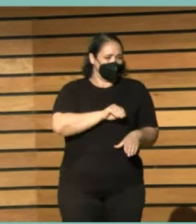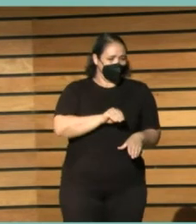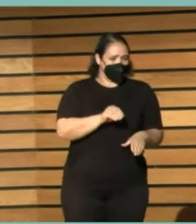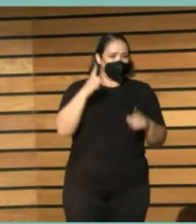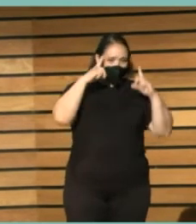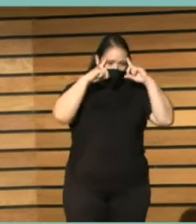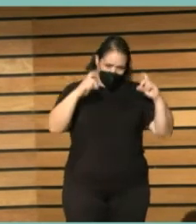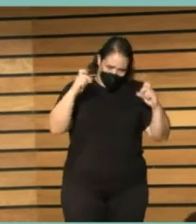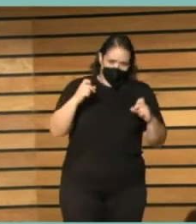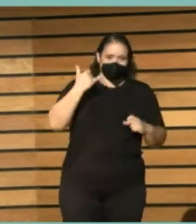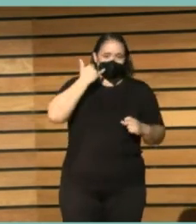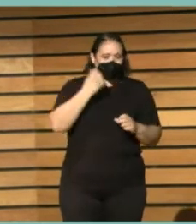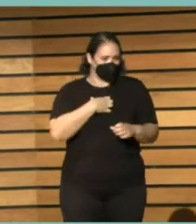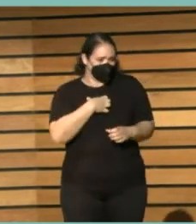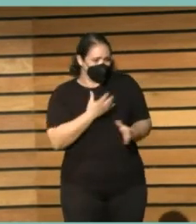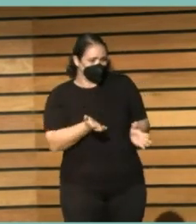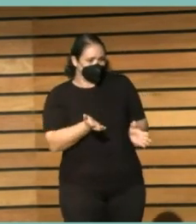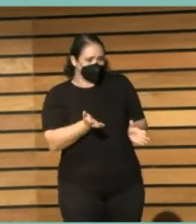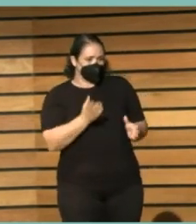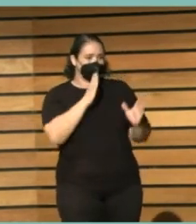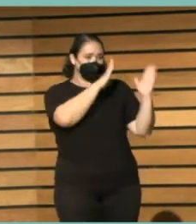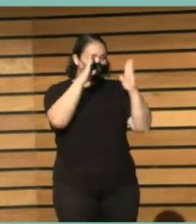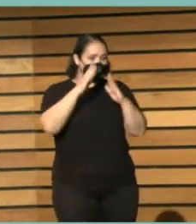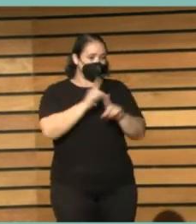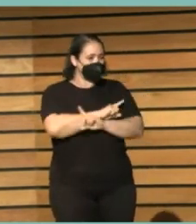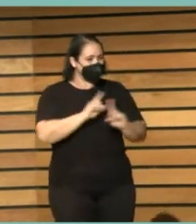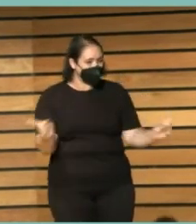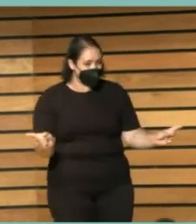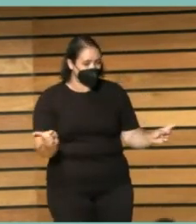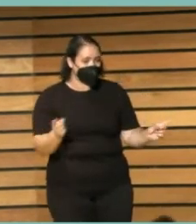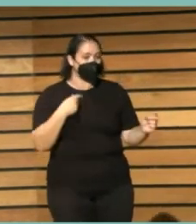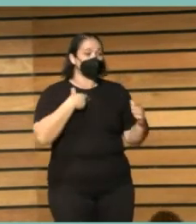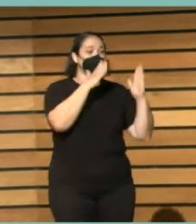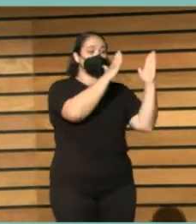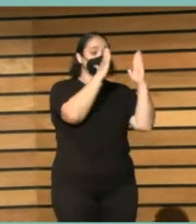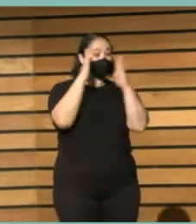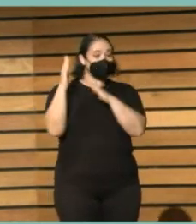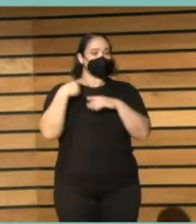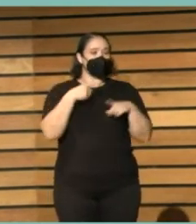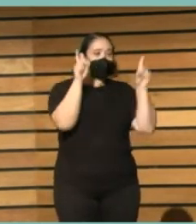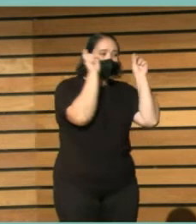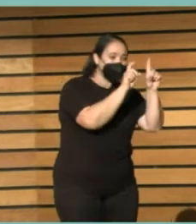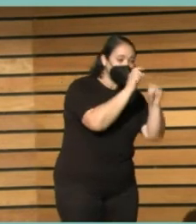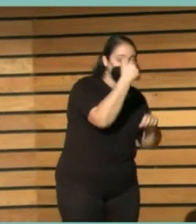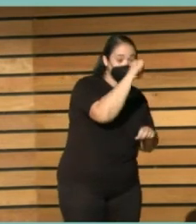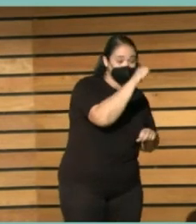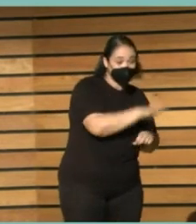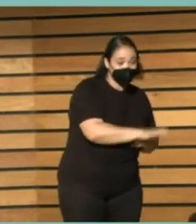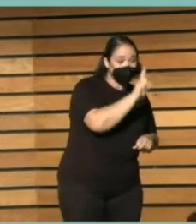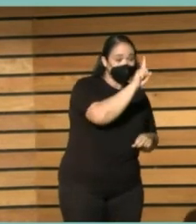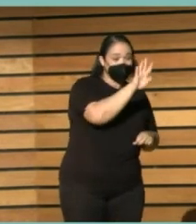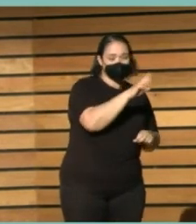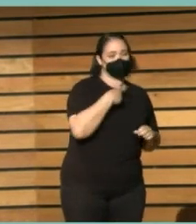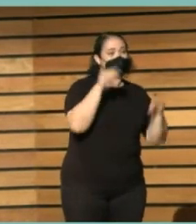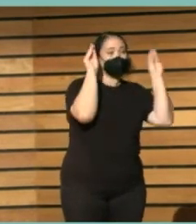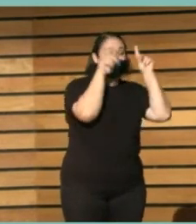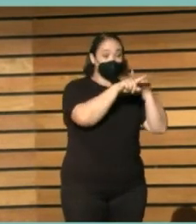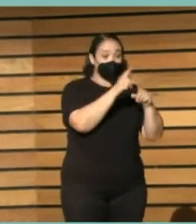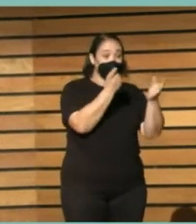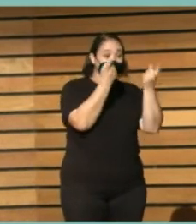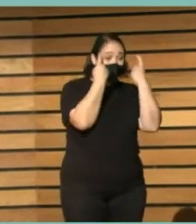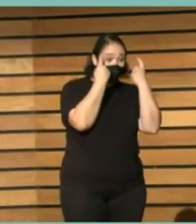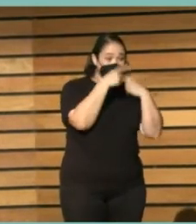esfuerzo. Vale. Pero yo como bibliotecario no tengo que educar. La educación... Yo creo que sí.